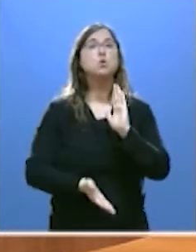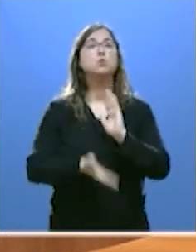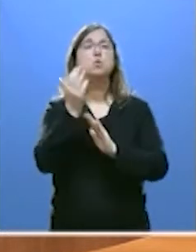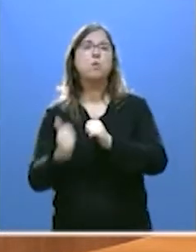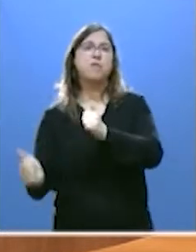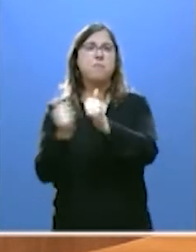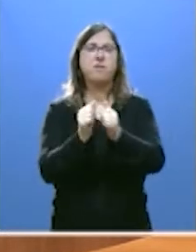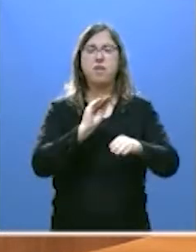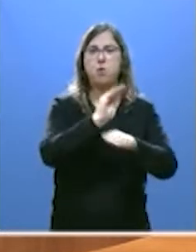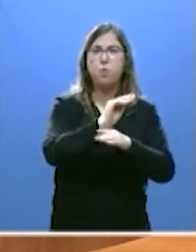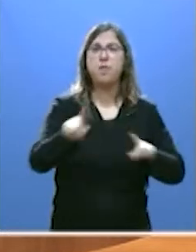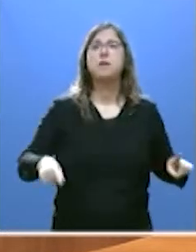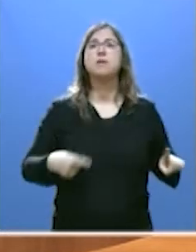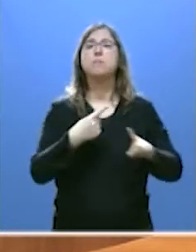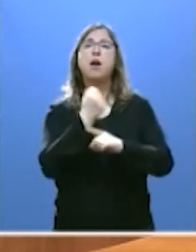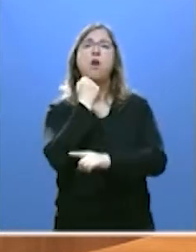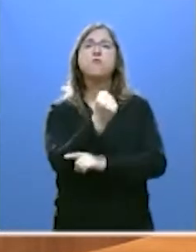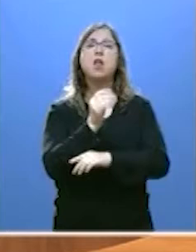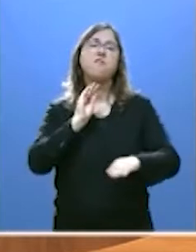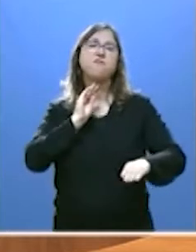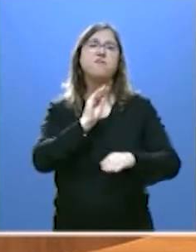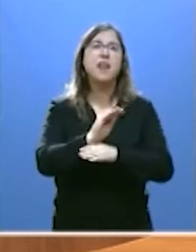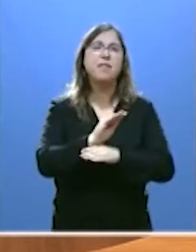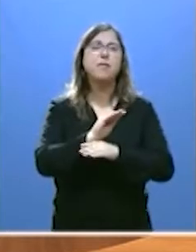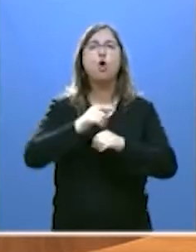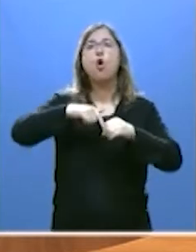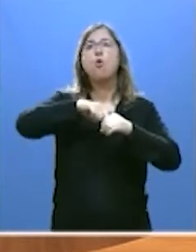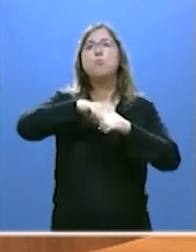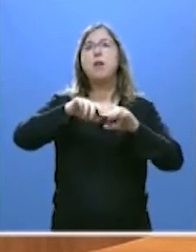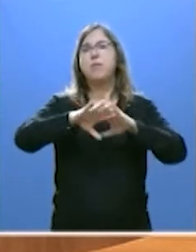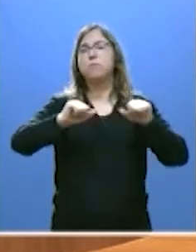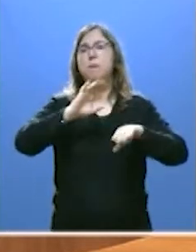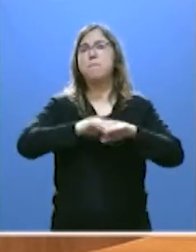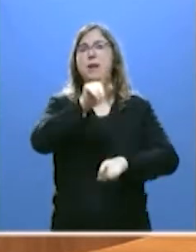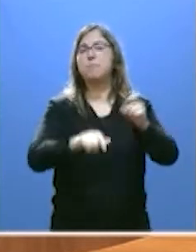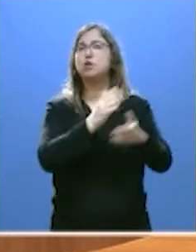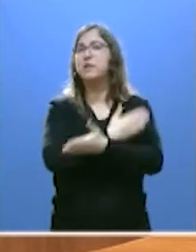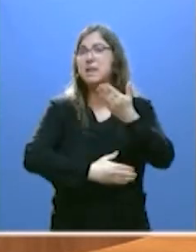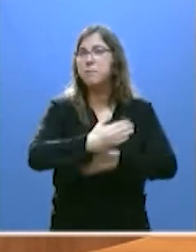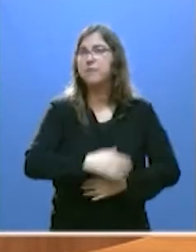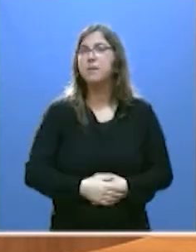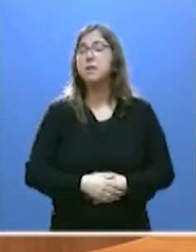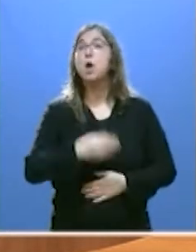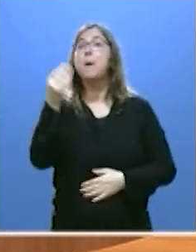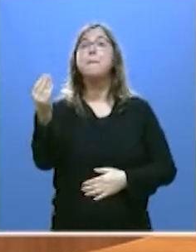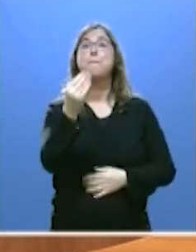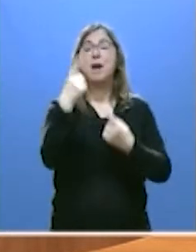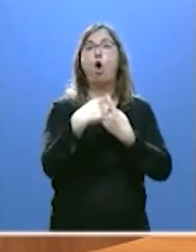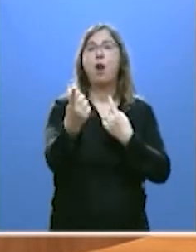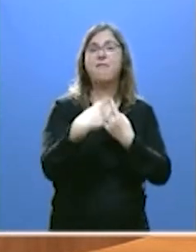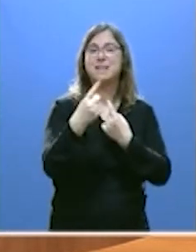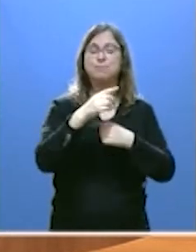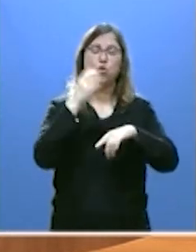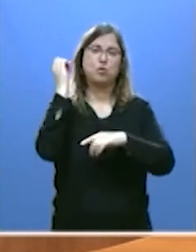dependencia, también el refuerzo de la financiación de plazas concertadas a las personas con discapacidad, la mejora del transporte